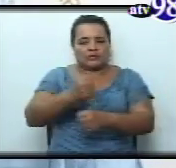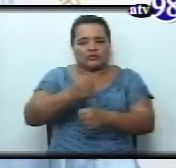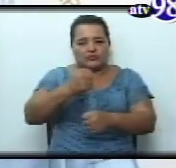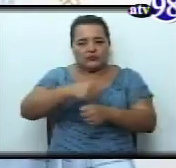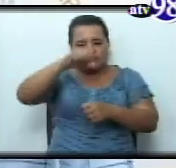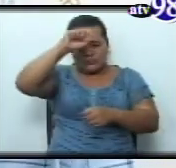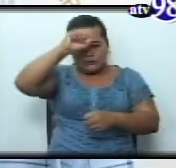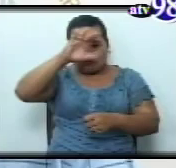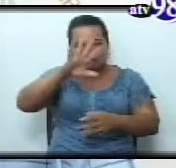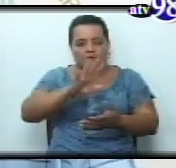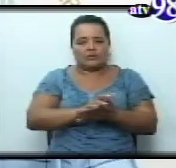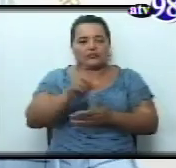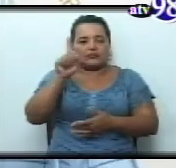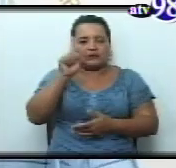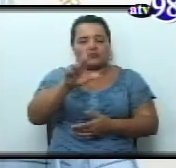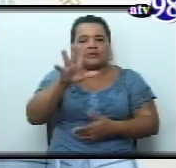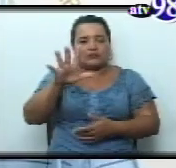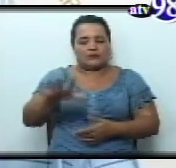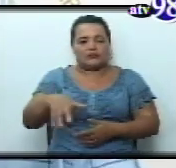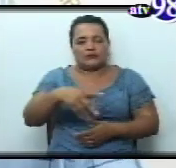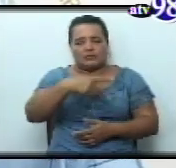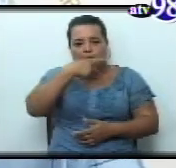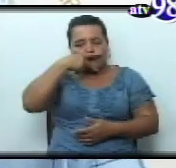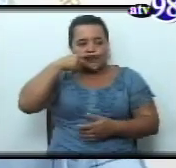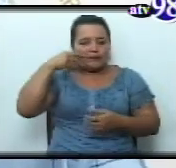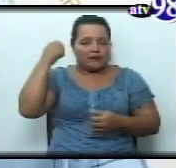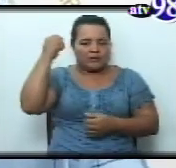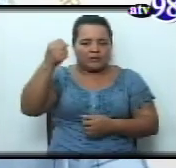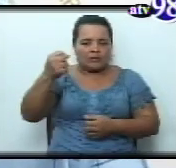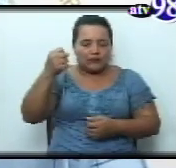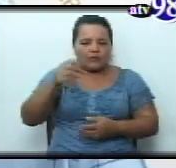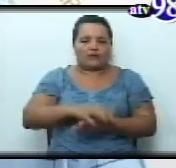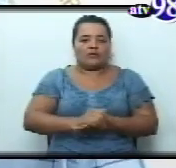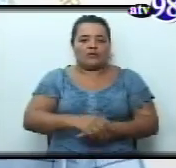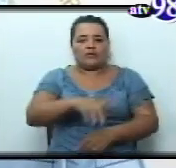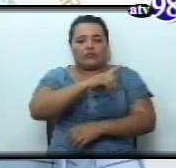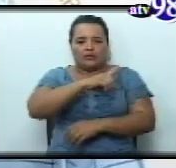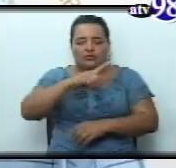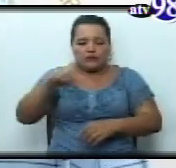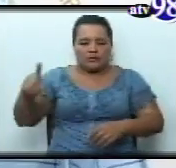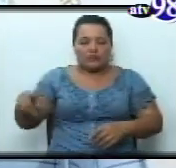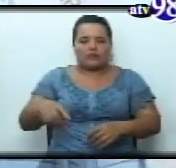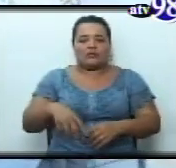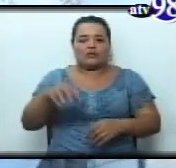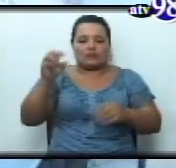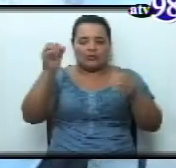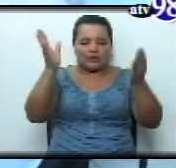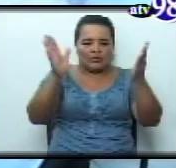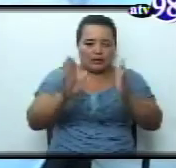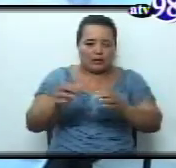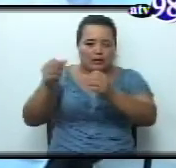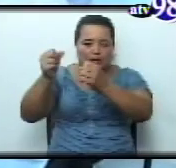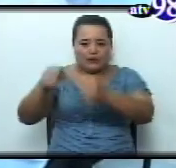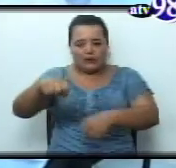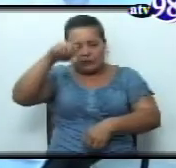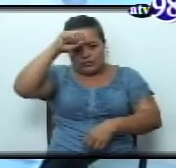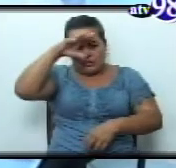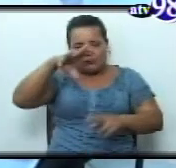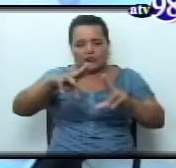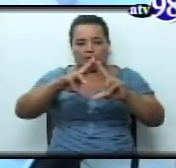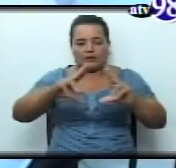que podría ser entonces el día 15 de junio como el Día Nacional de los Mineras y de los Mineros de Nicaragua.